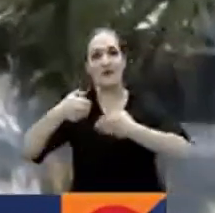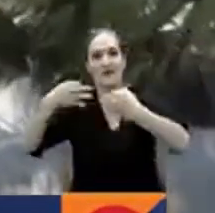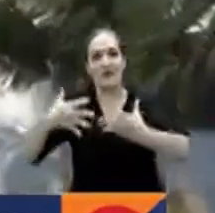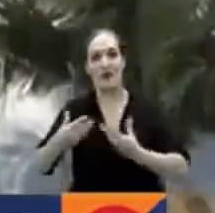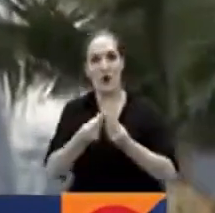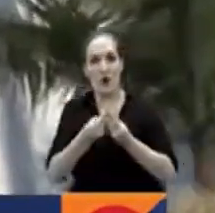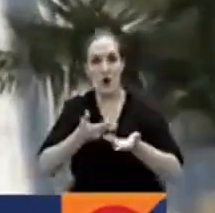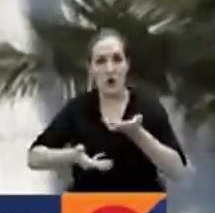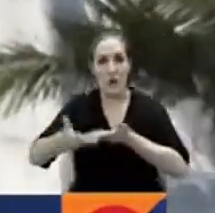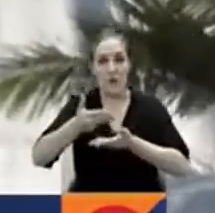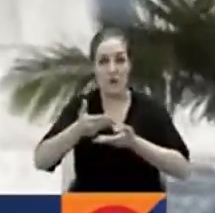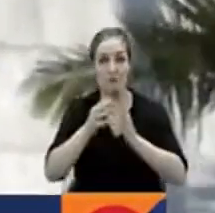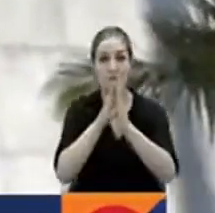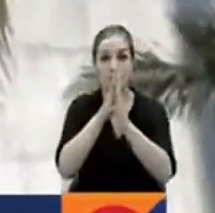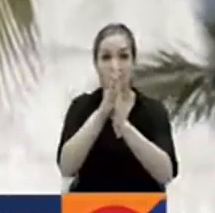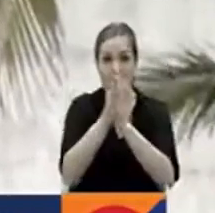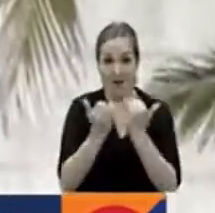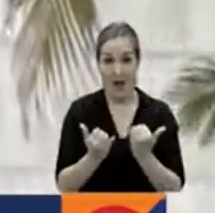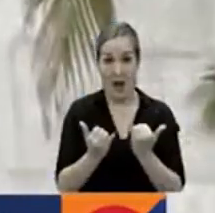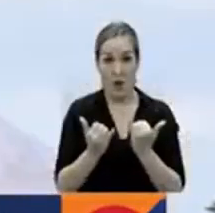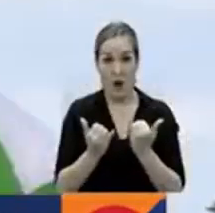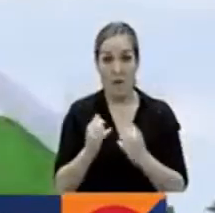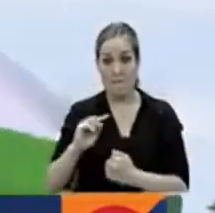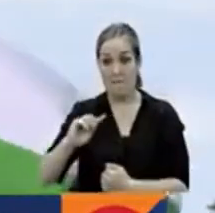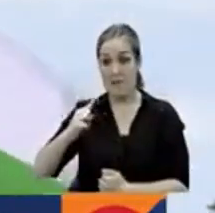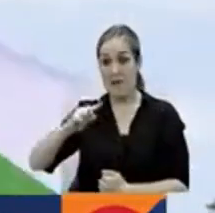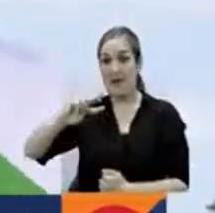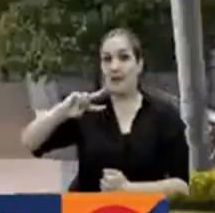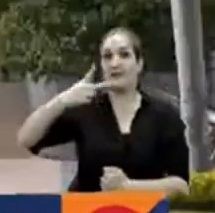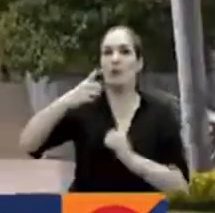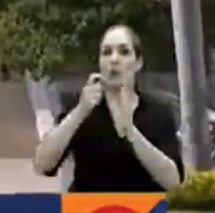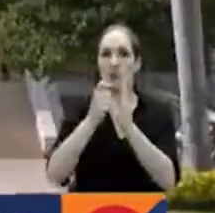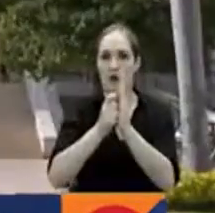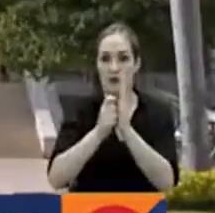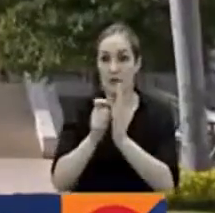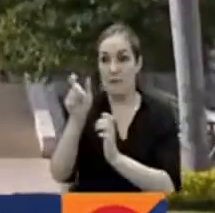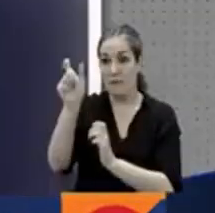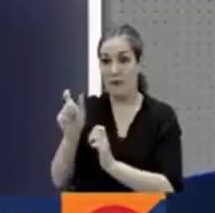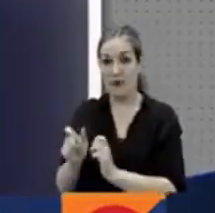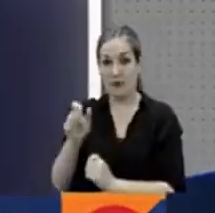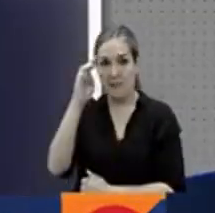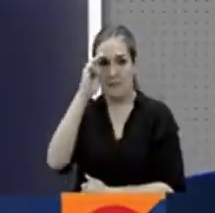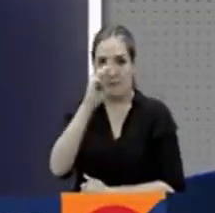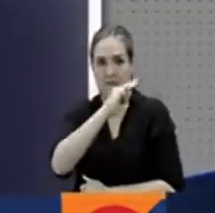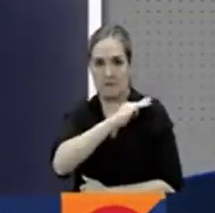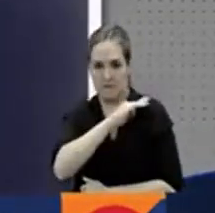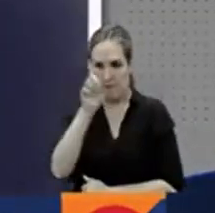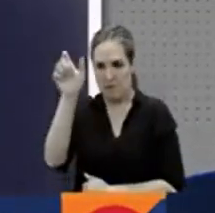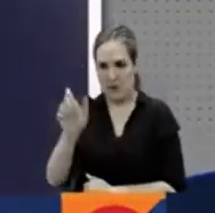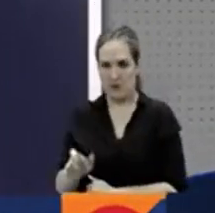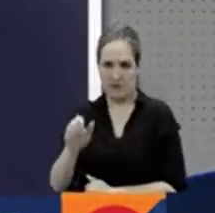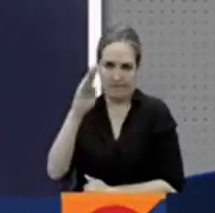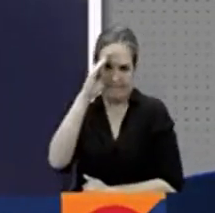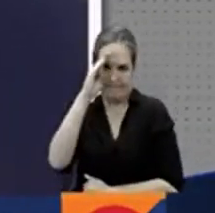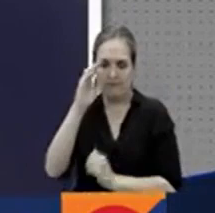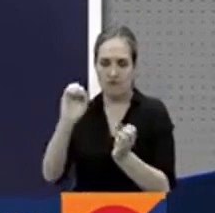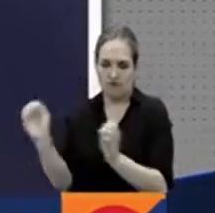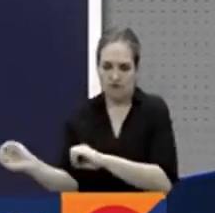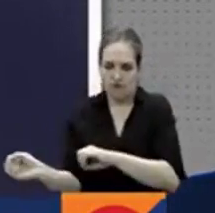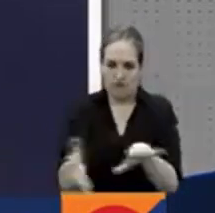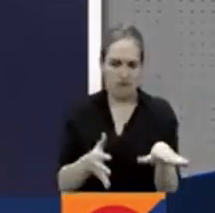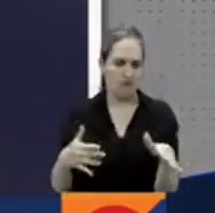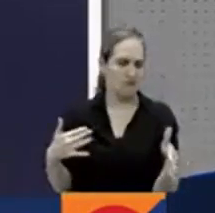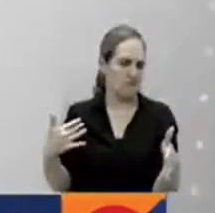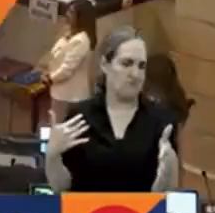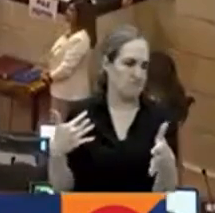la segunda vez en la historia en la que un general deja el retiro para regresar a filas. Salamanca estuvo más de 37 años en la